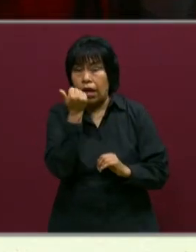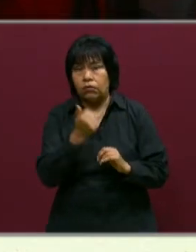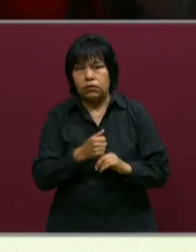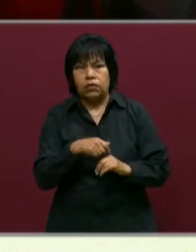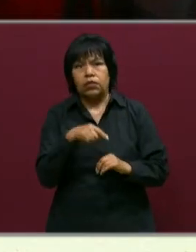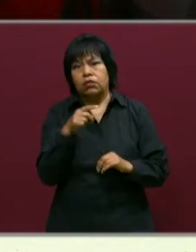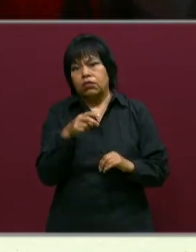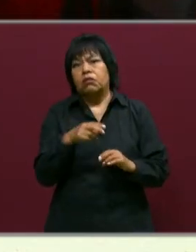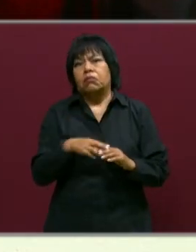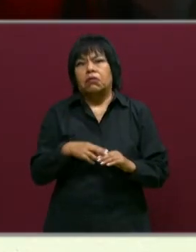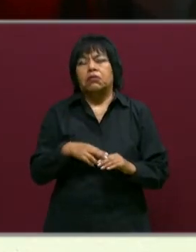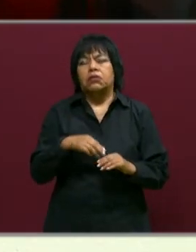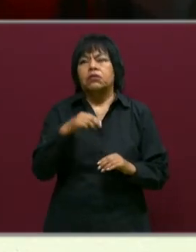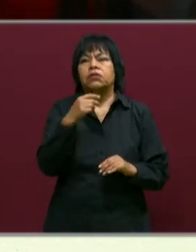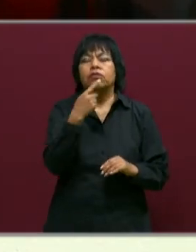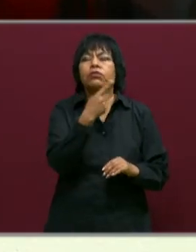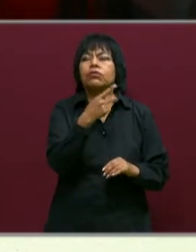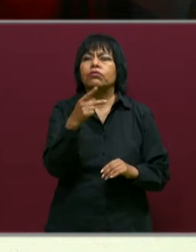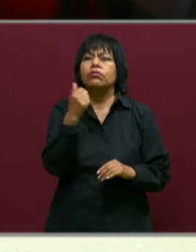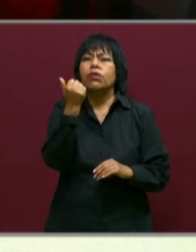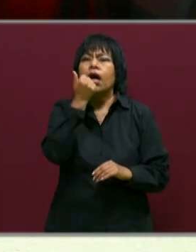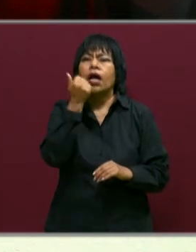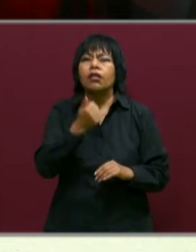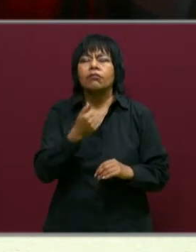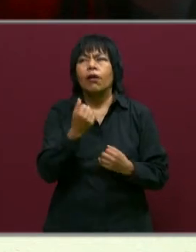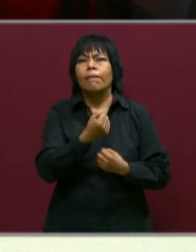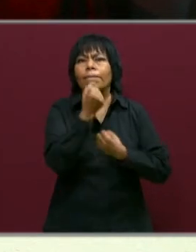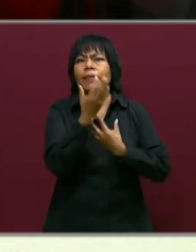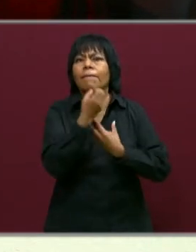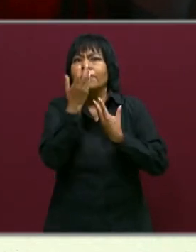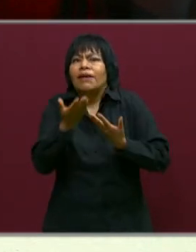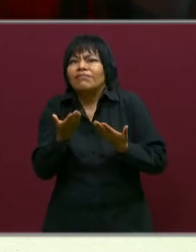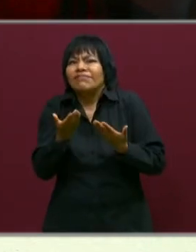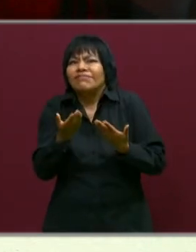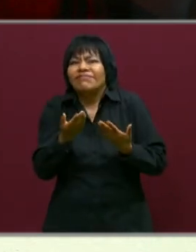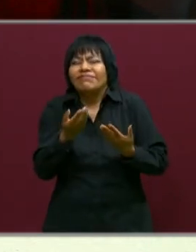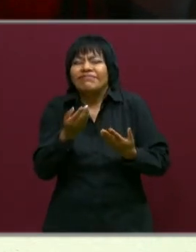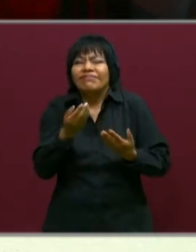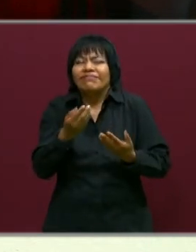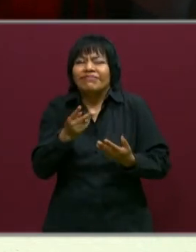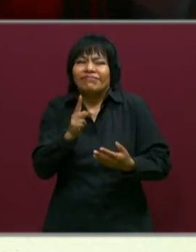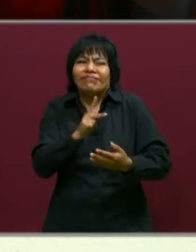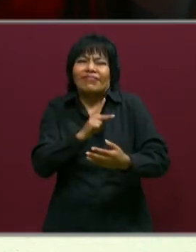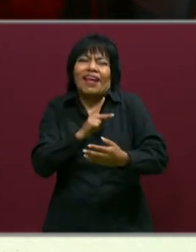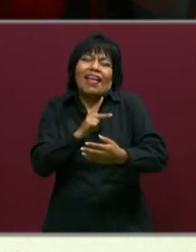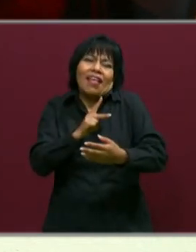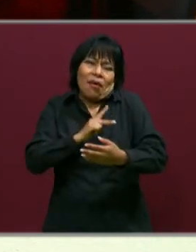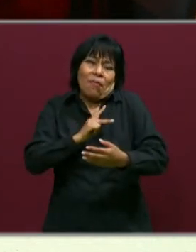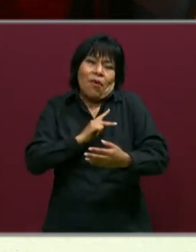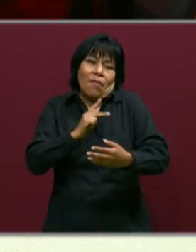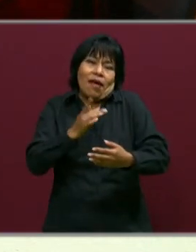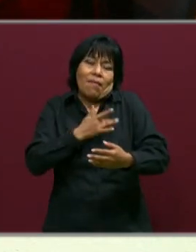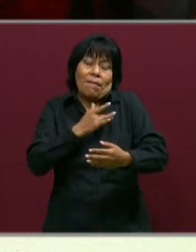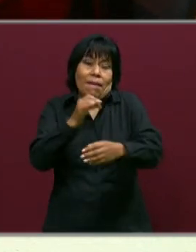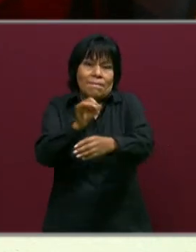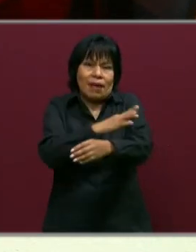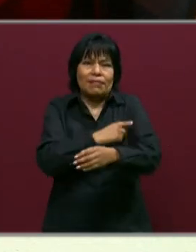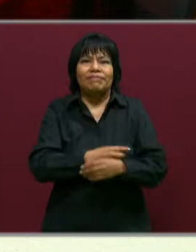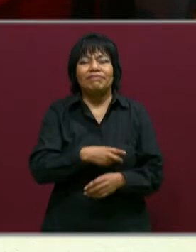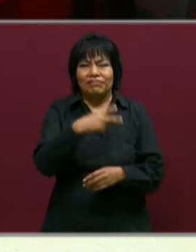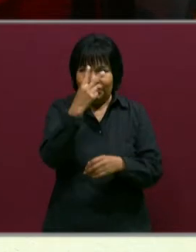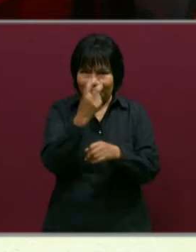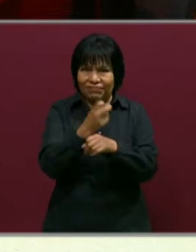han podido lograr que sus alumnos y alumnas se expresen también a su vez sobre sus propias emociones, Así es. Entonces, justamente en la segunda